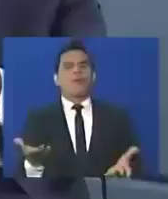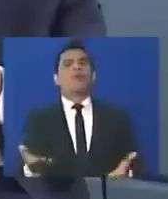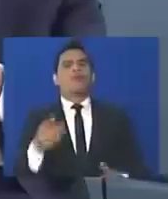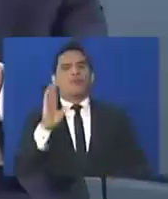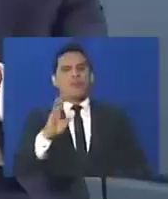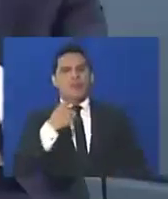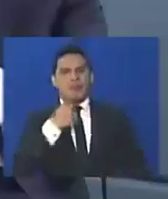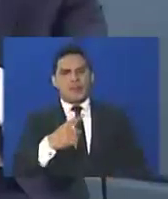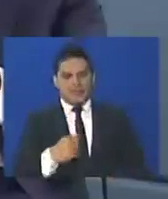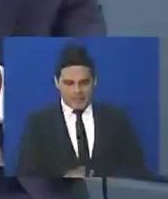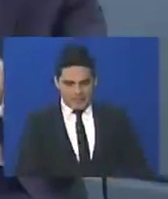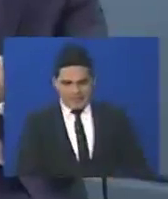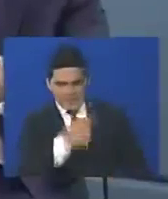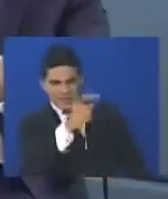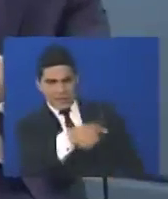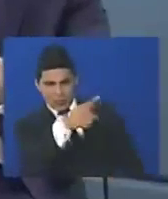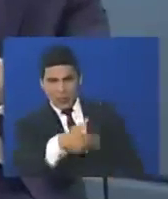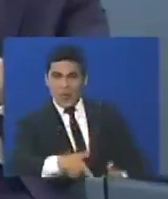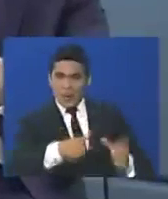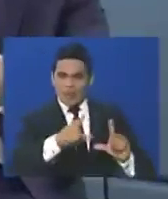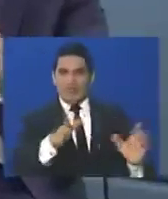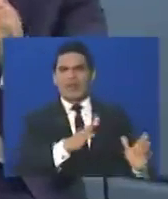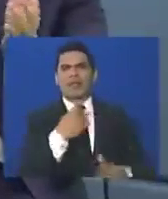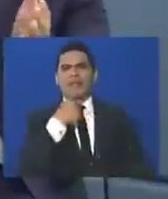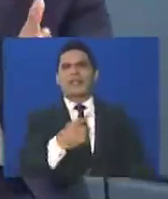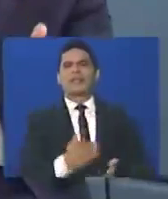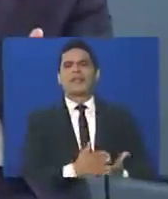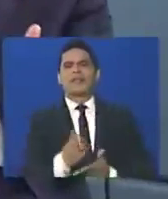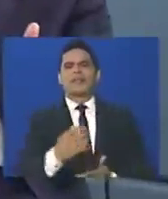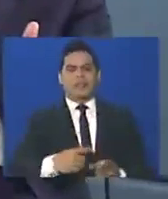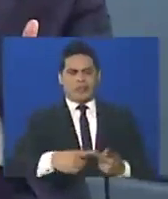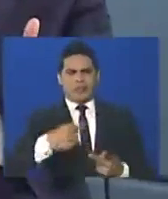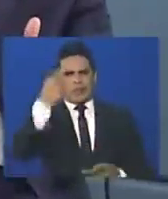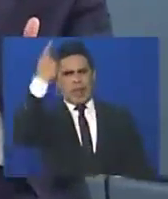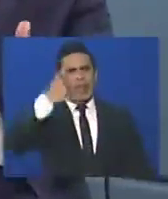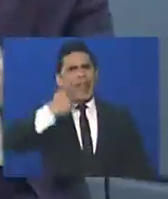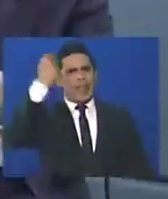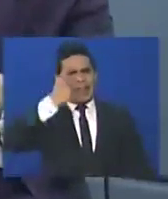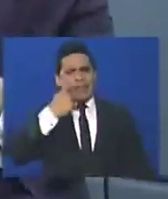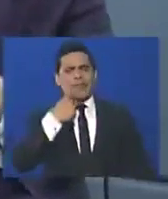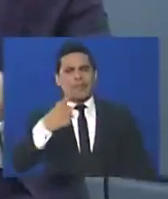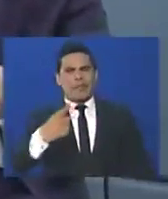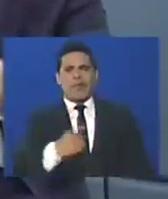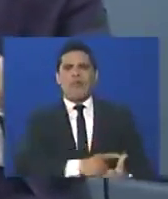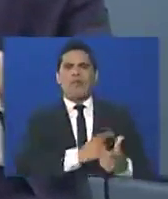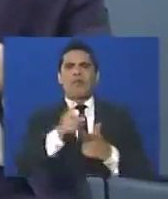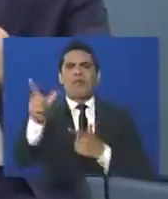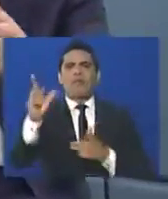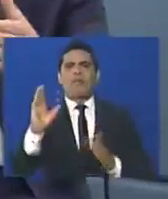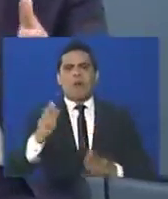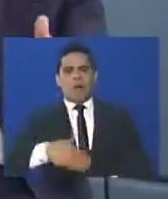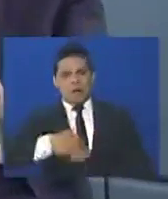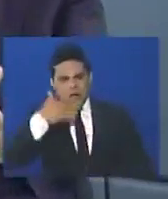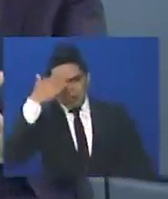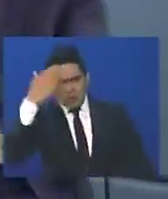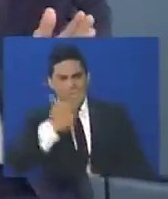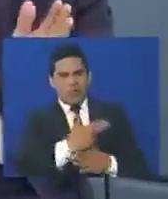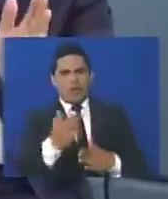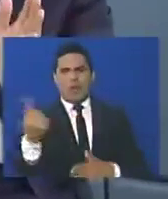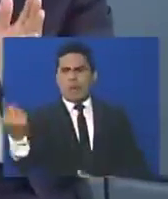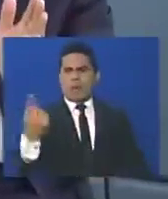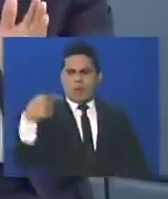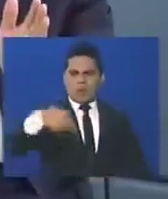no, todo lo que quiero no, todo lo que tú me dejas, entonces, ¿qué ocurre? Entonces, este señor, que fue a eso, bueno, aquí lo